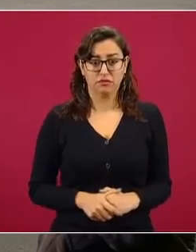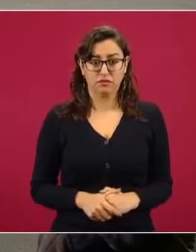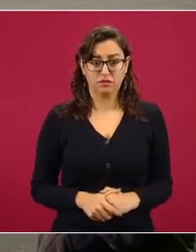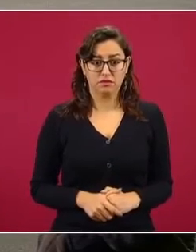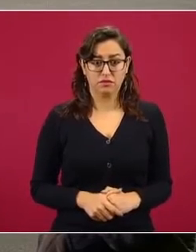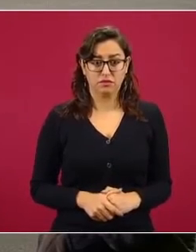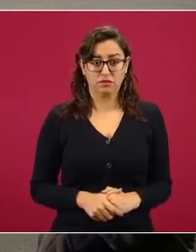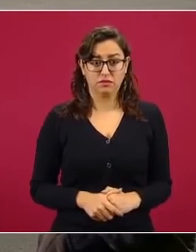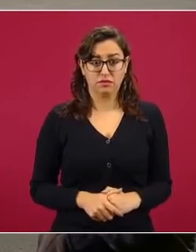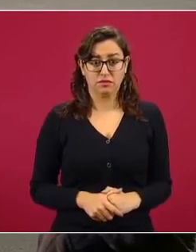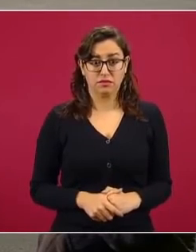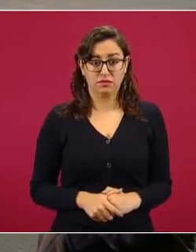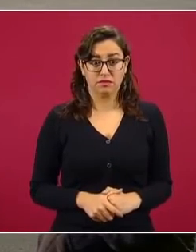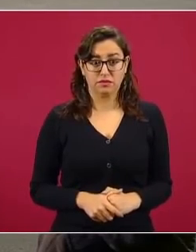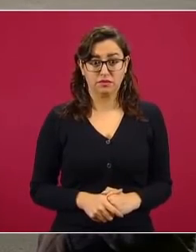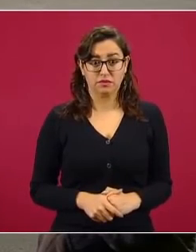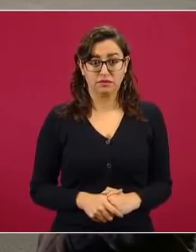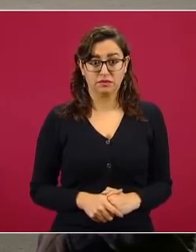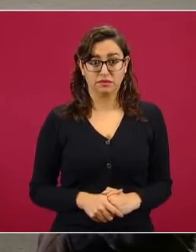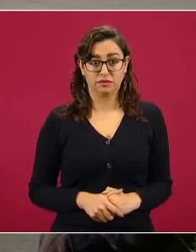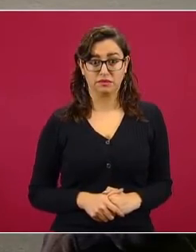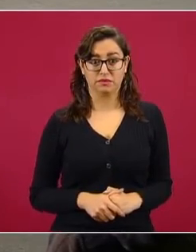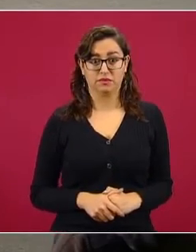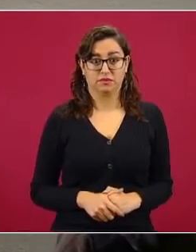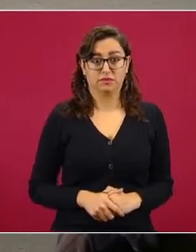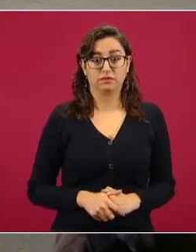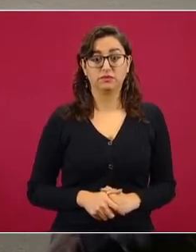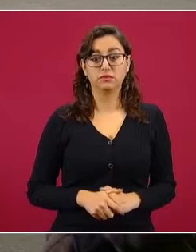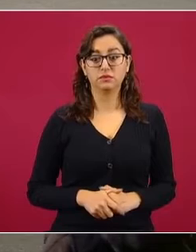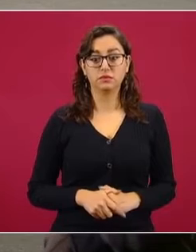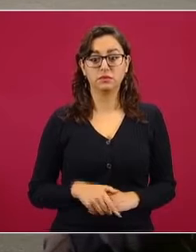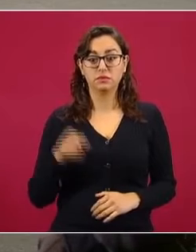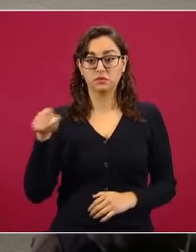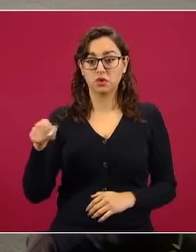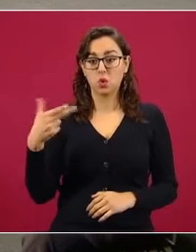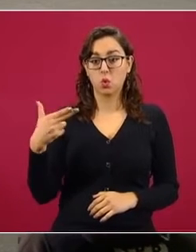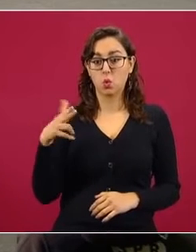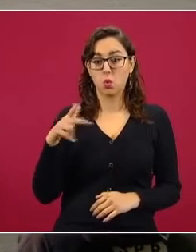A ver, Regrésales, ¿qué dice? Hugo López-Gatell.